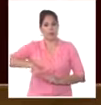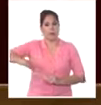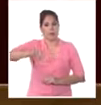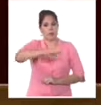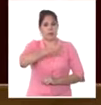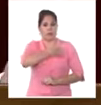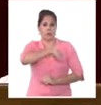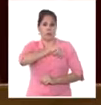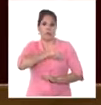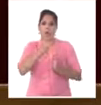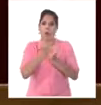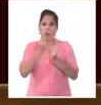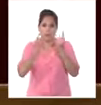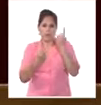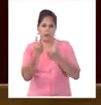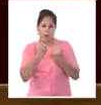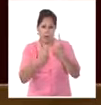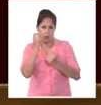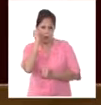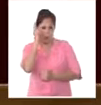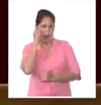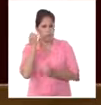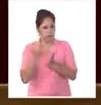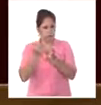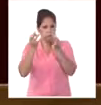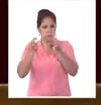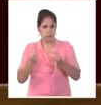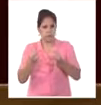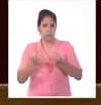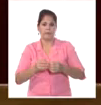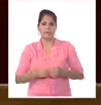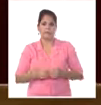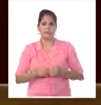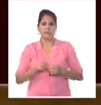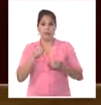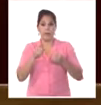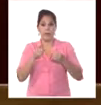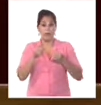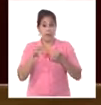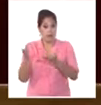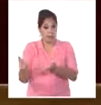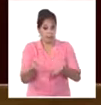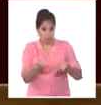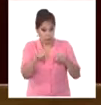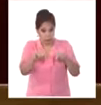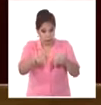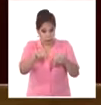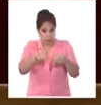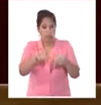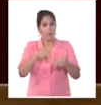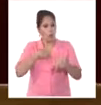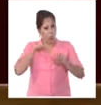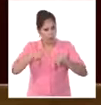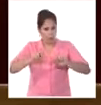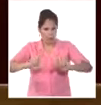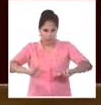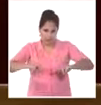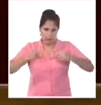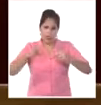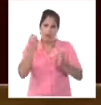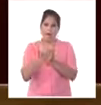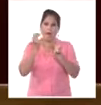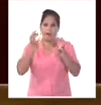Y voy a ratificar algunas ideas que fueron expresadas anteriormente en la inauguración de esta sesión de hoy por la viceministra